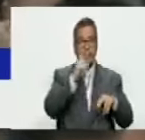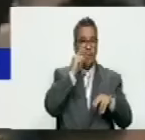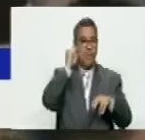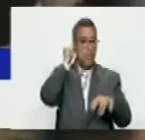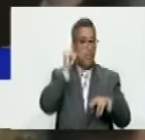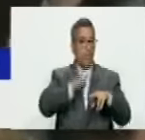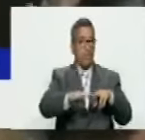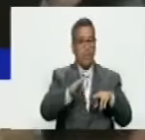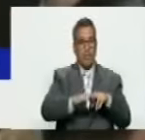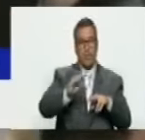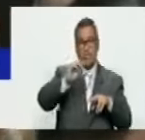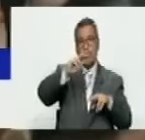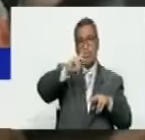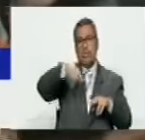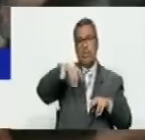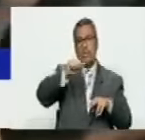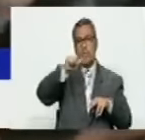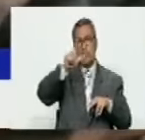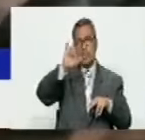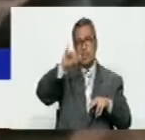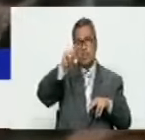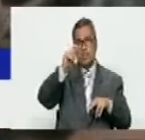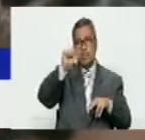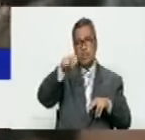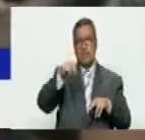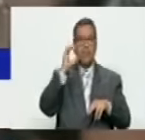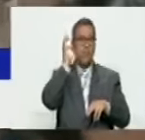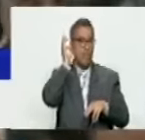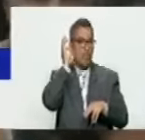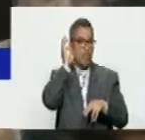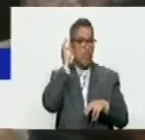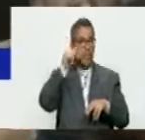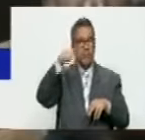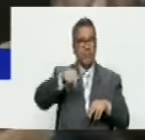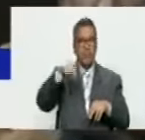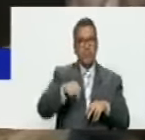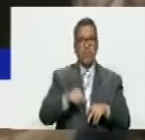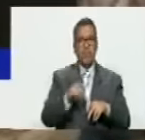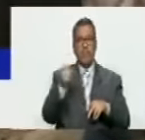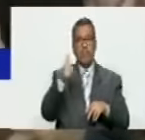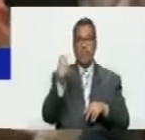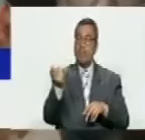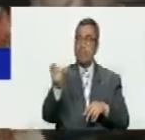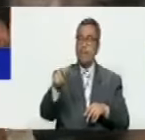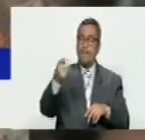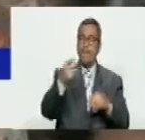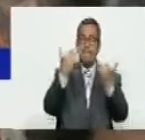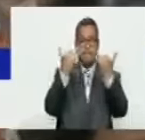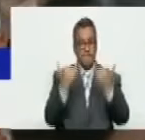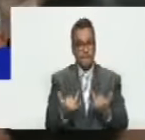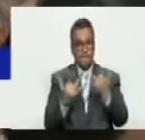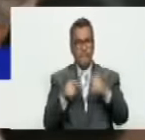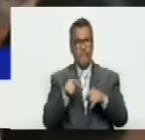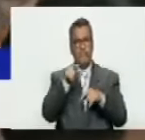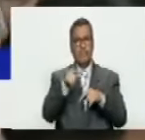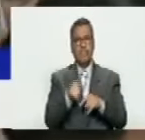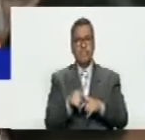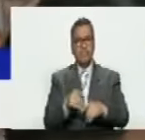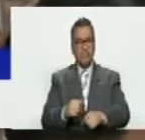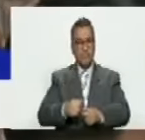palestinos. Mujeres palestinas, hoy a diez meses ya de la